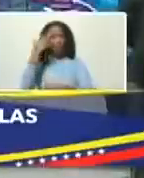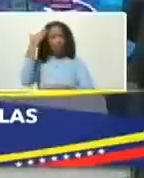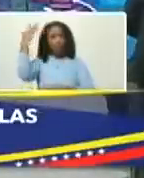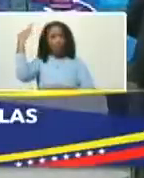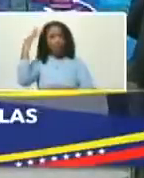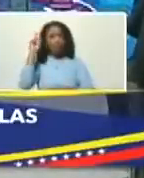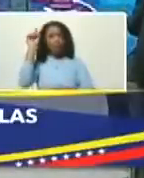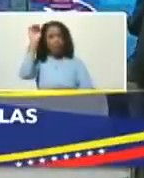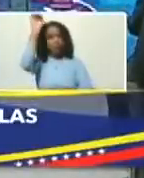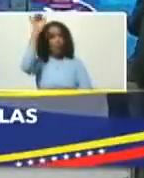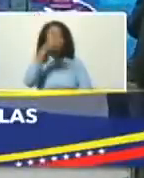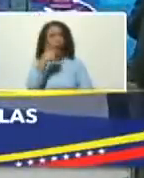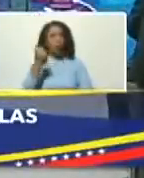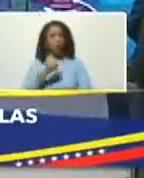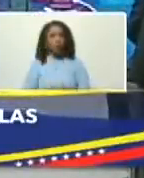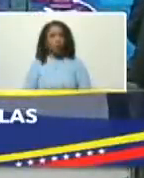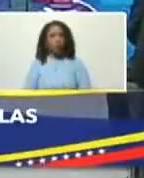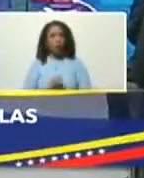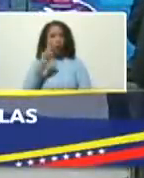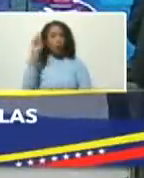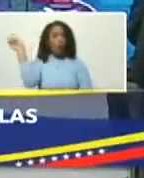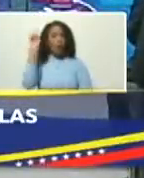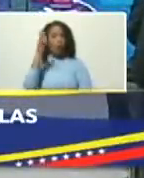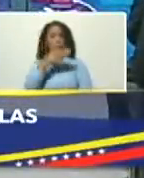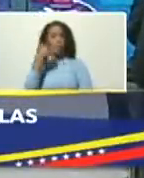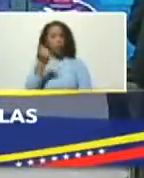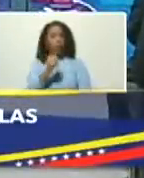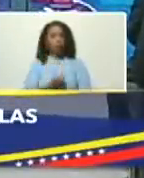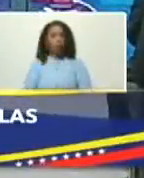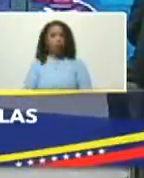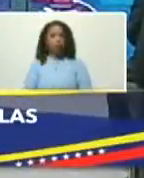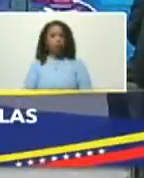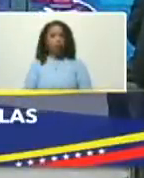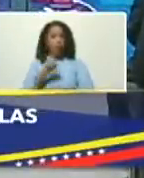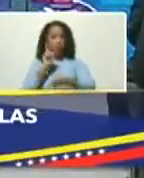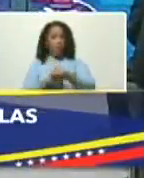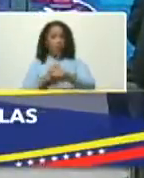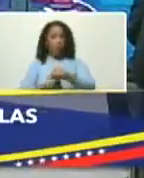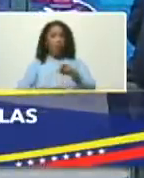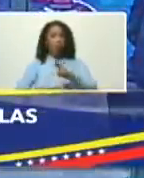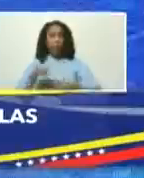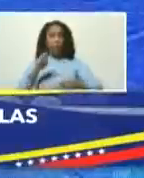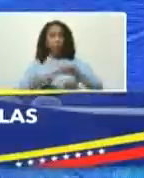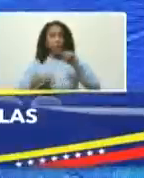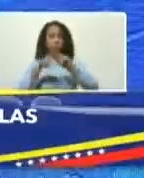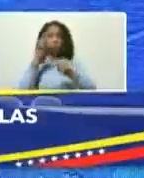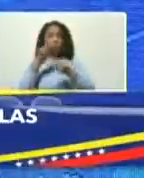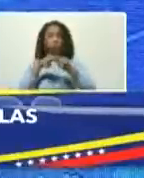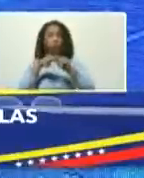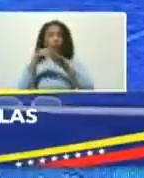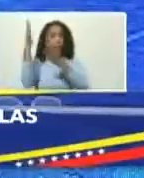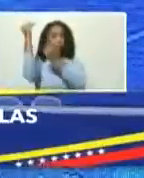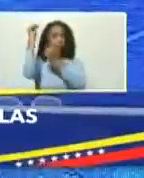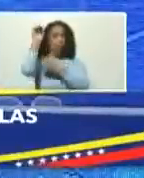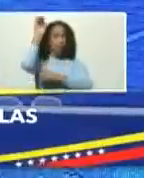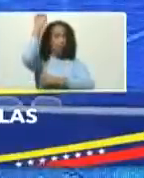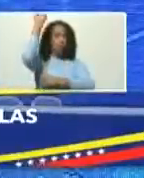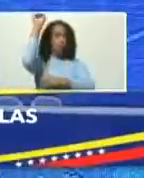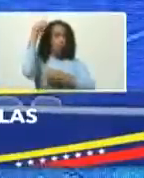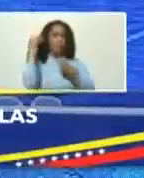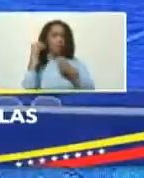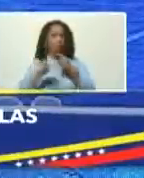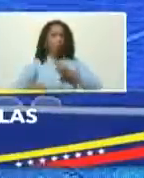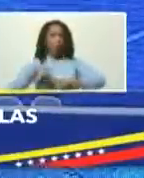en un destino mejor en una Venezuela mejor tiempos para construir esperanza para